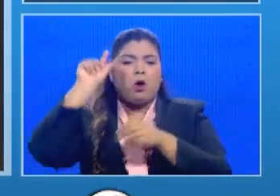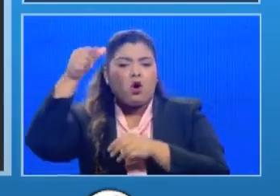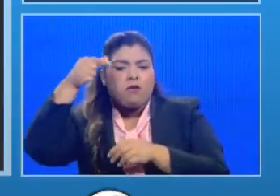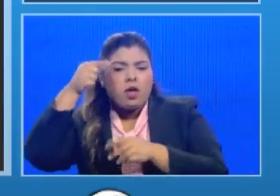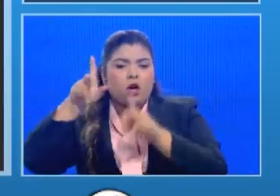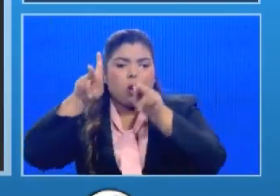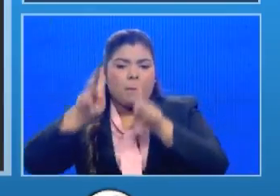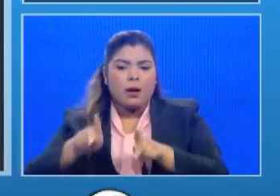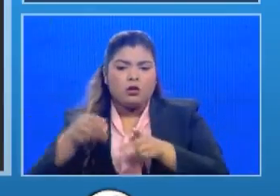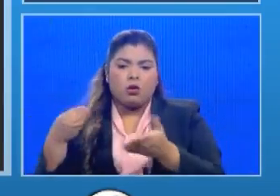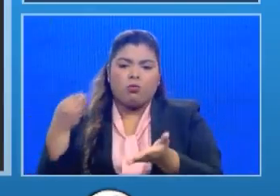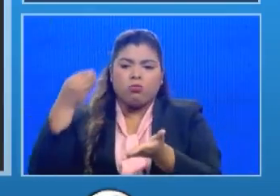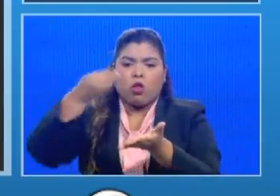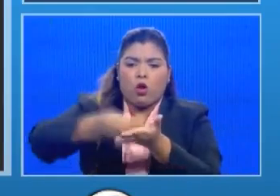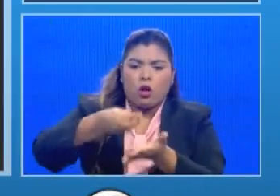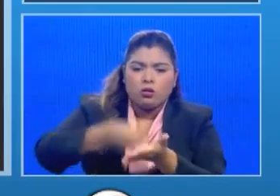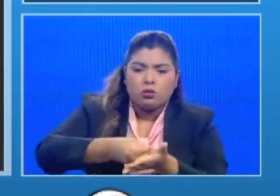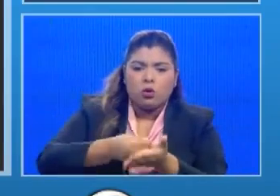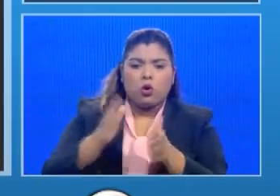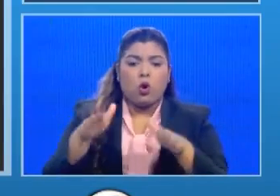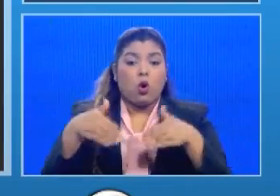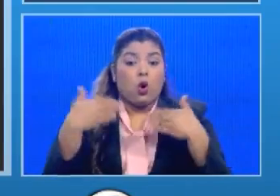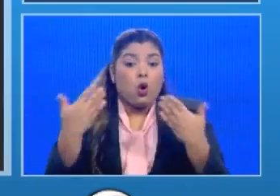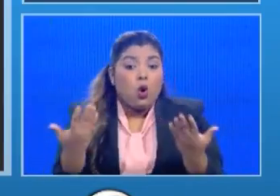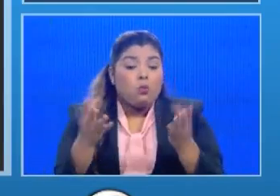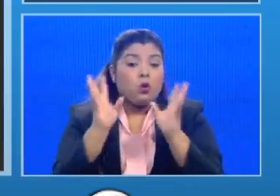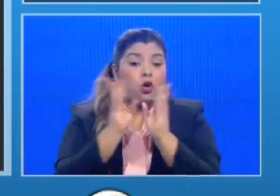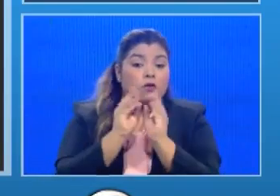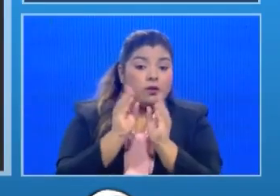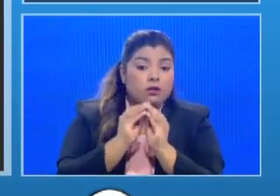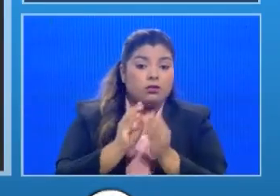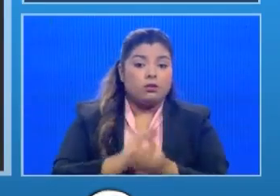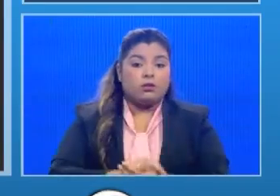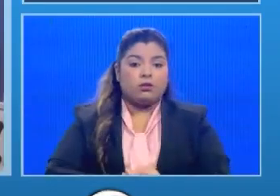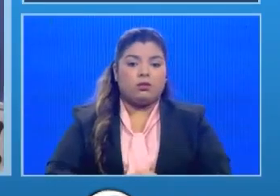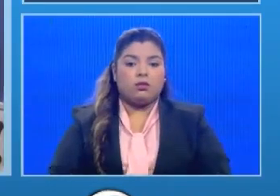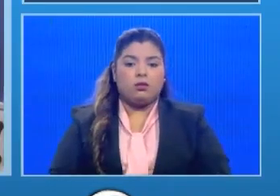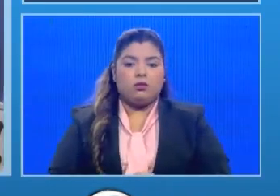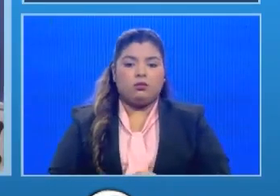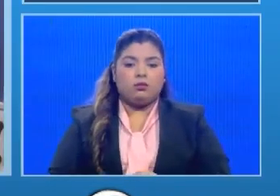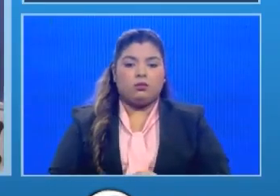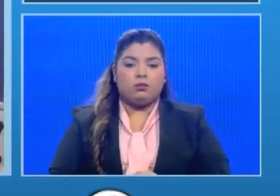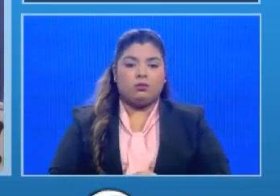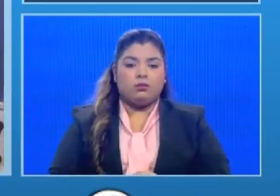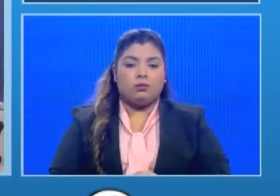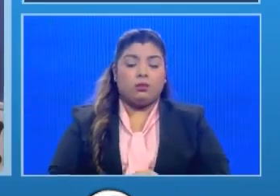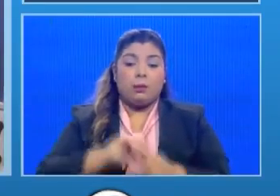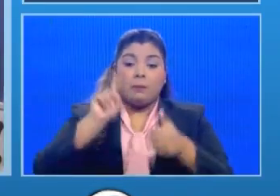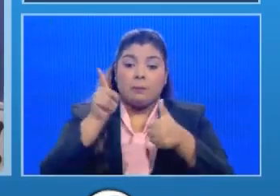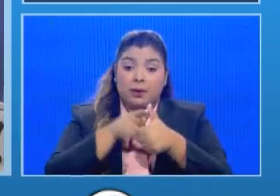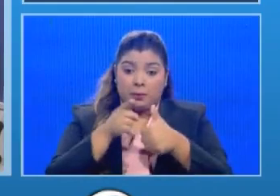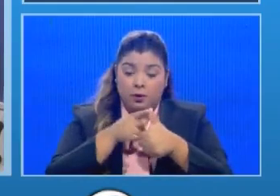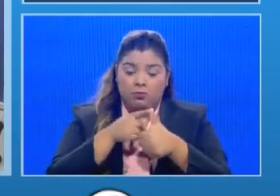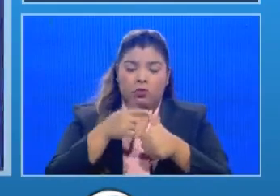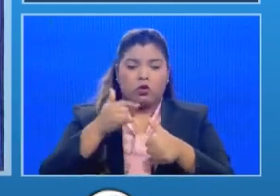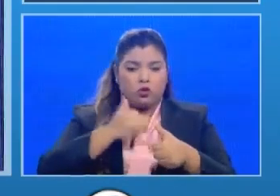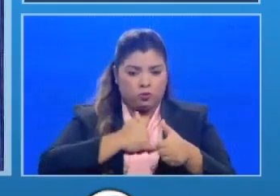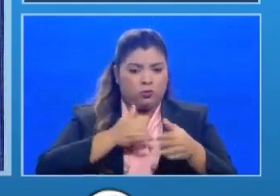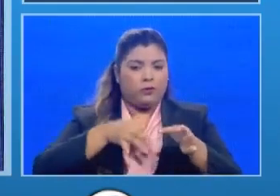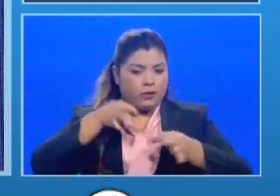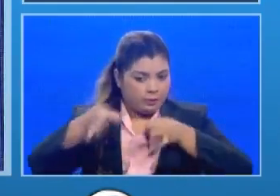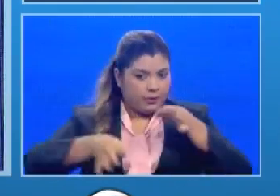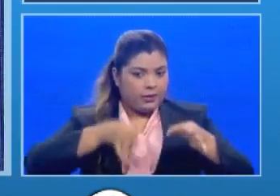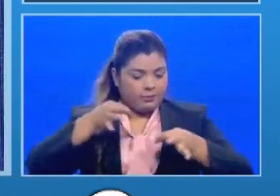qué empresa se ha contratado cómo se va a llevar la transparencia al fondo se va auditar etcétera en primer lugar tendría que plantearle que